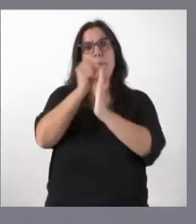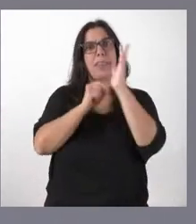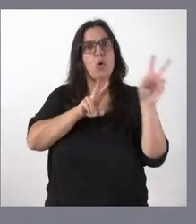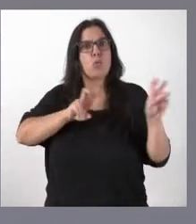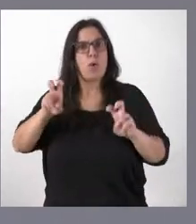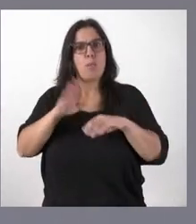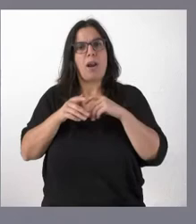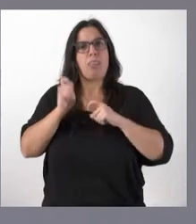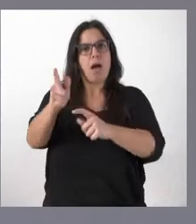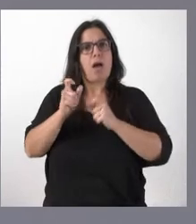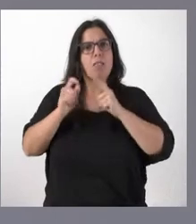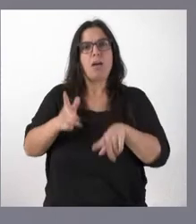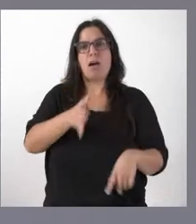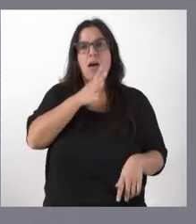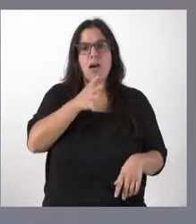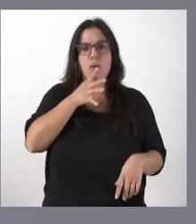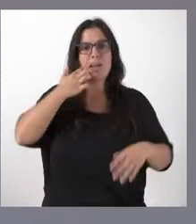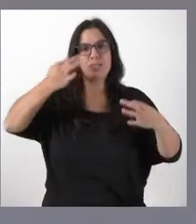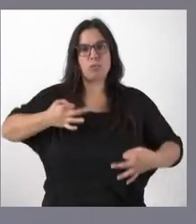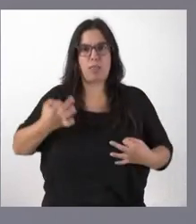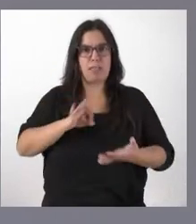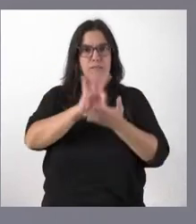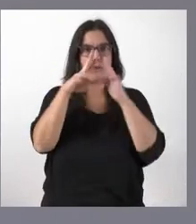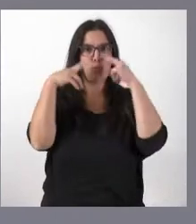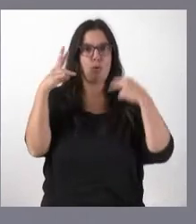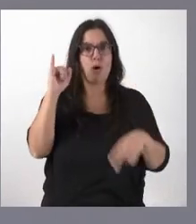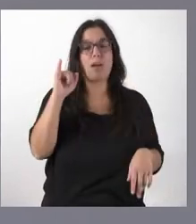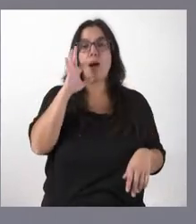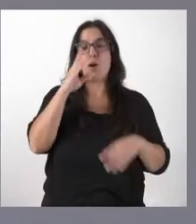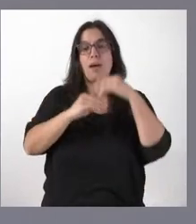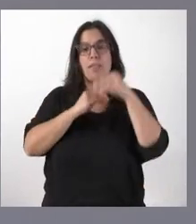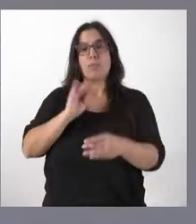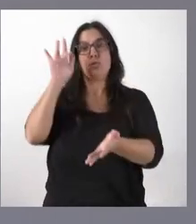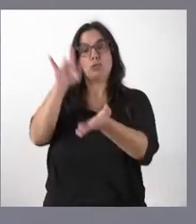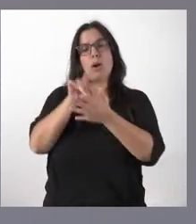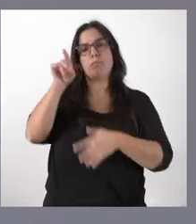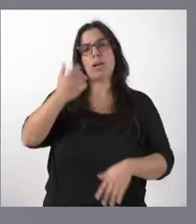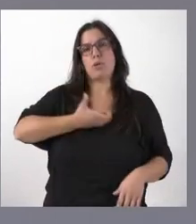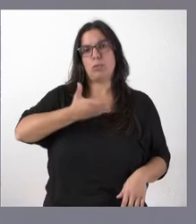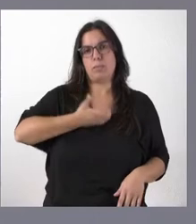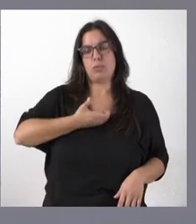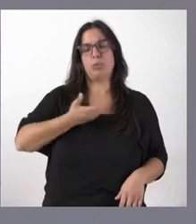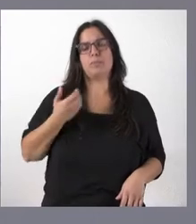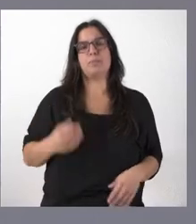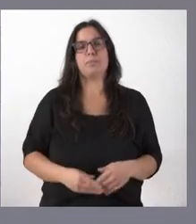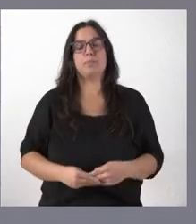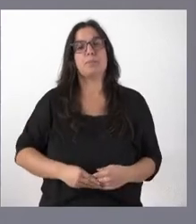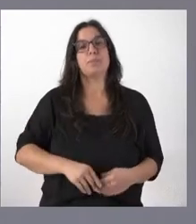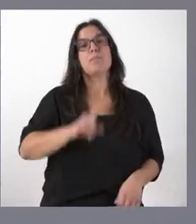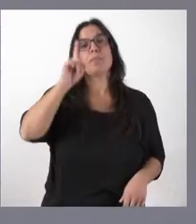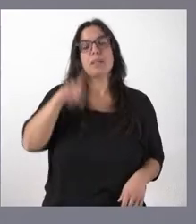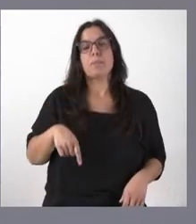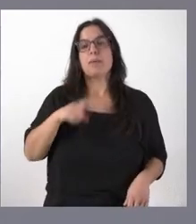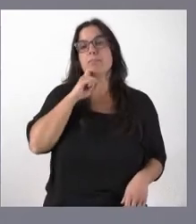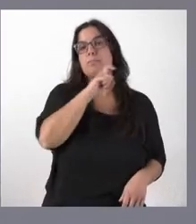abastecimiento de agua, garantizando ese servicio público, y lo hacemos ahora con el Ayuntamiento de Santo Domingo de Silos, en Burgos. Por otro lado, se comunica